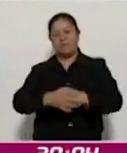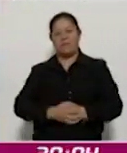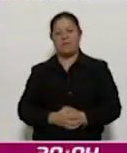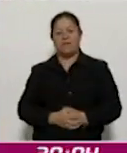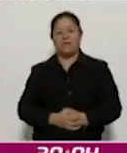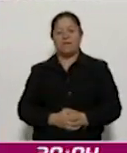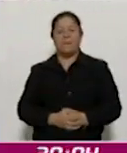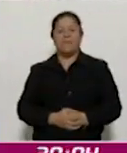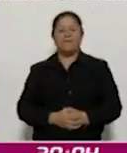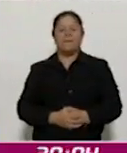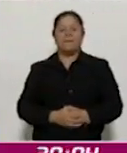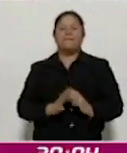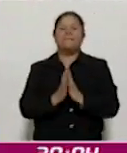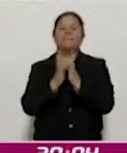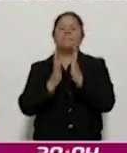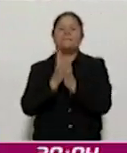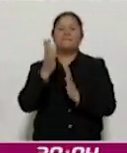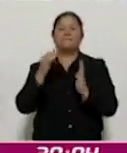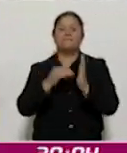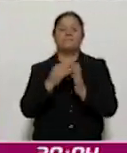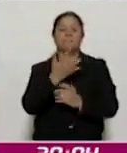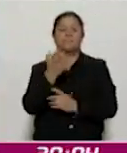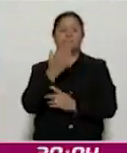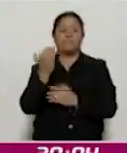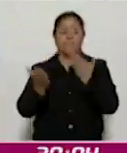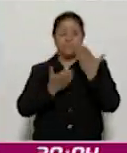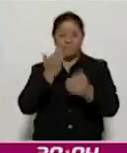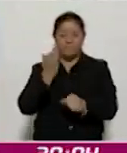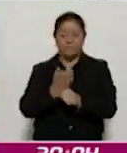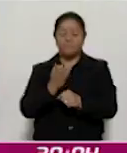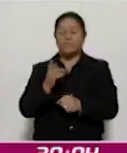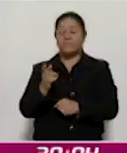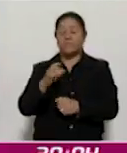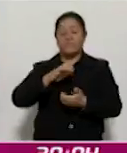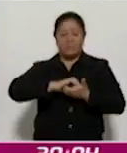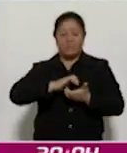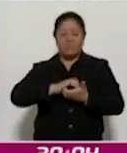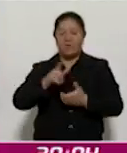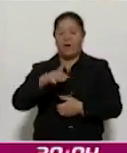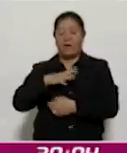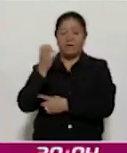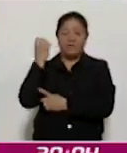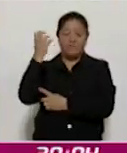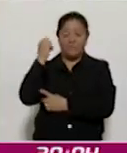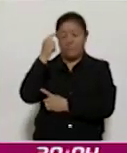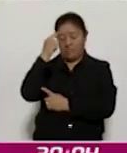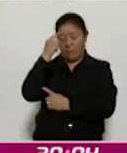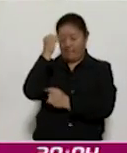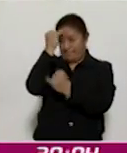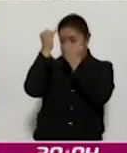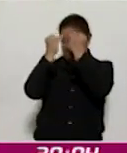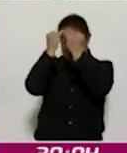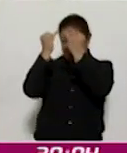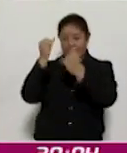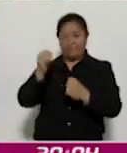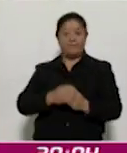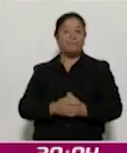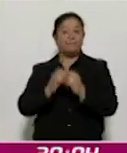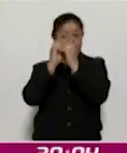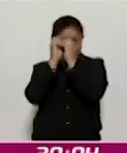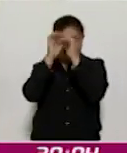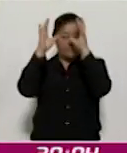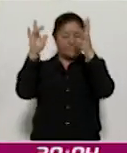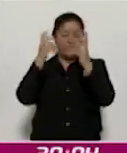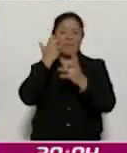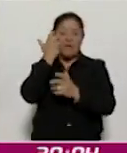Con la participación de 3.500 estudiantes del CONALEP se realizó el foro Mentes Creativas, cuyo propósito fue motivar